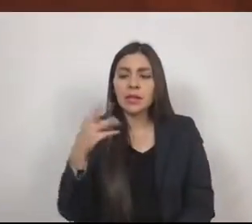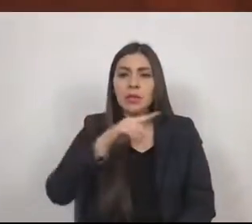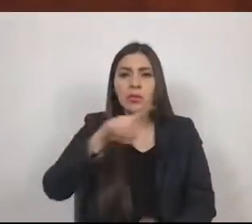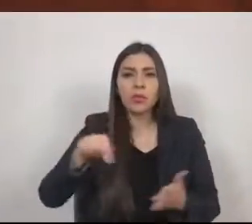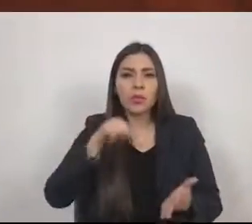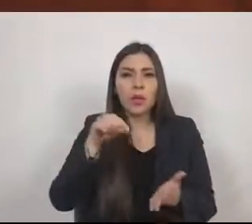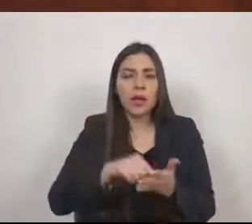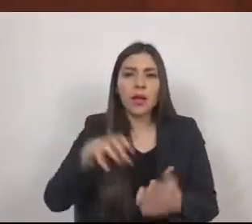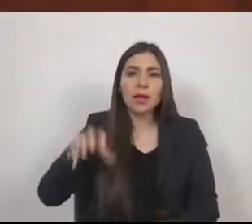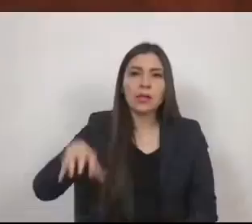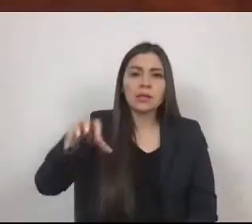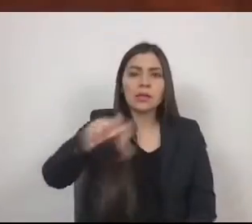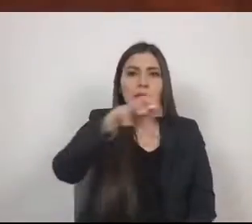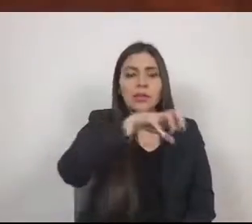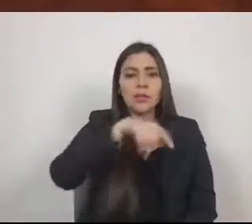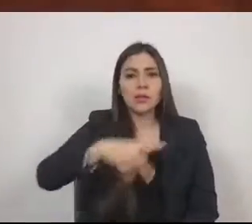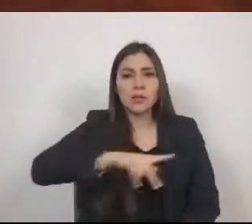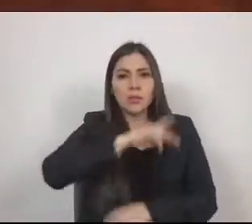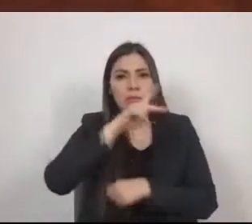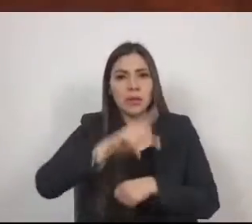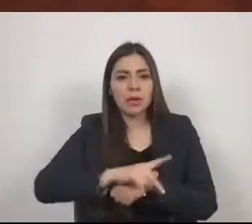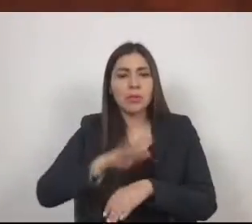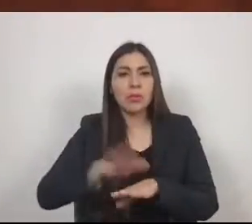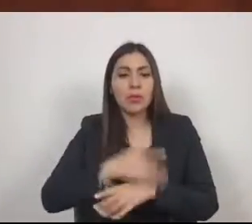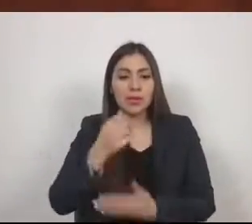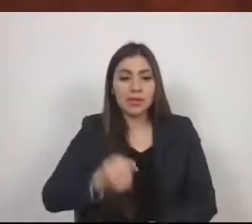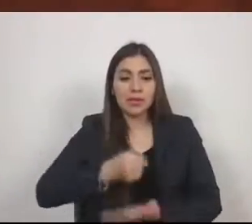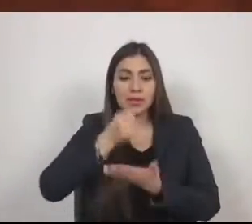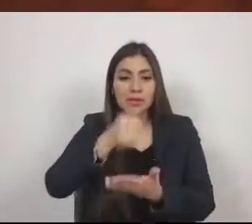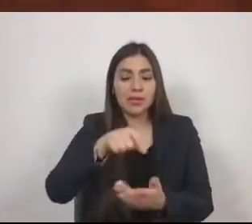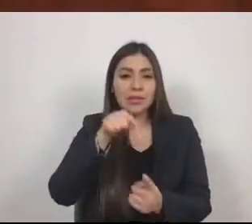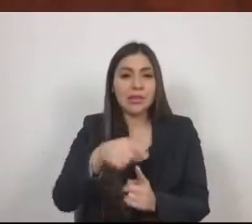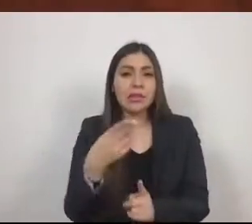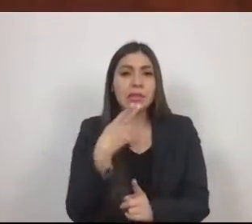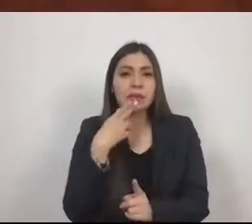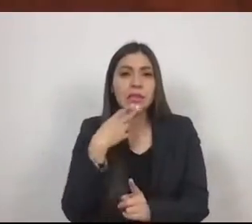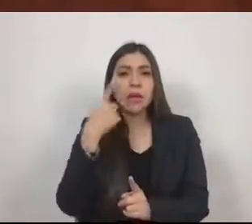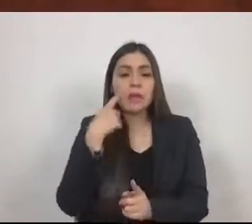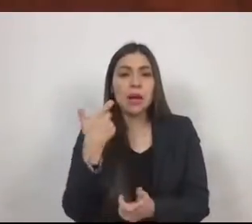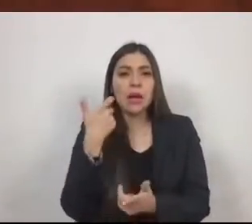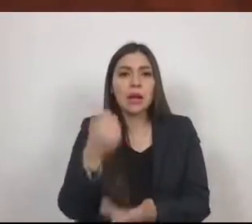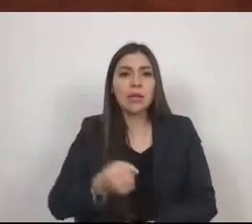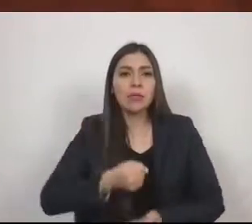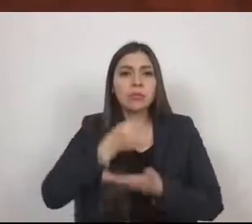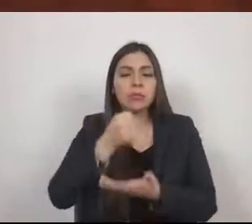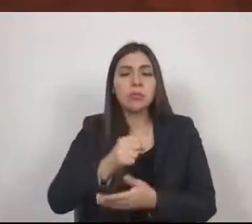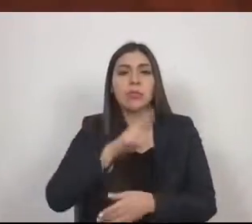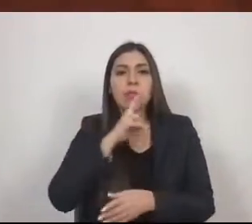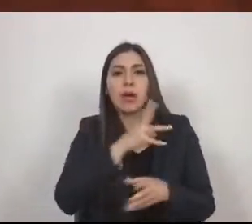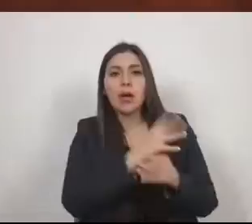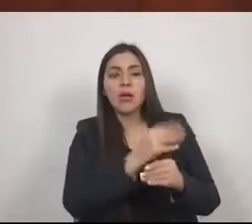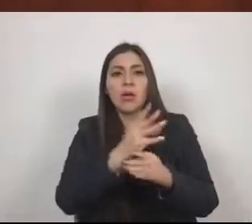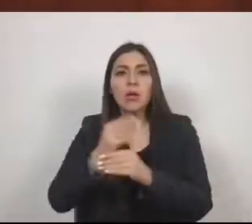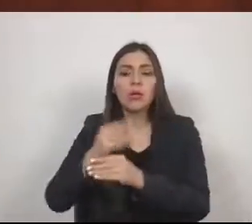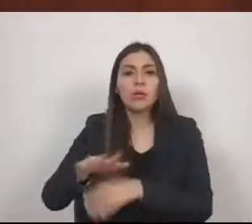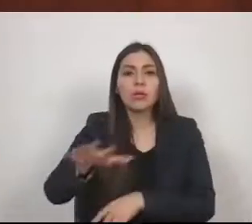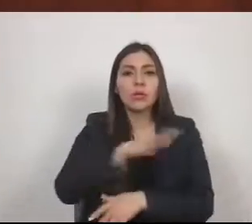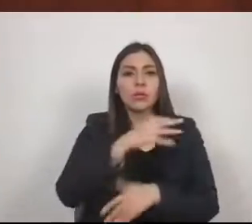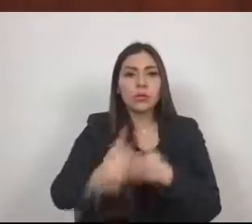pues este fondo se creó y dispersó con el objetivo de dar recursos para mejorar las metrópolis e